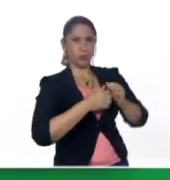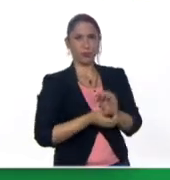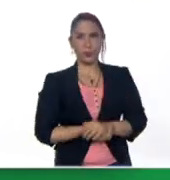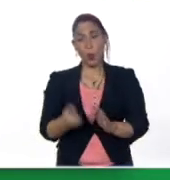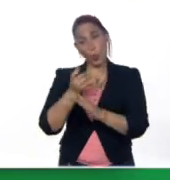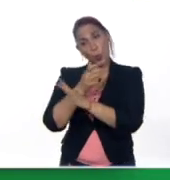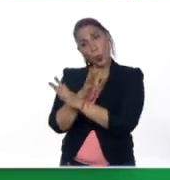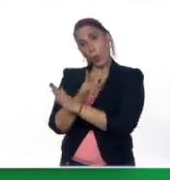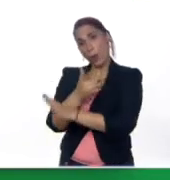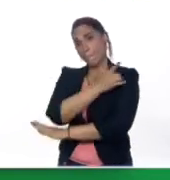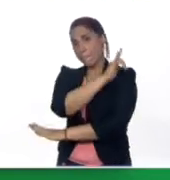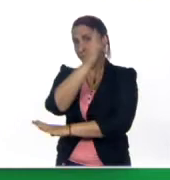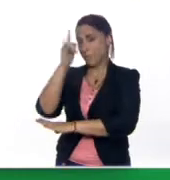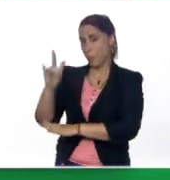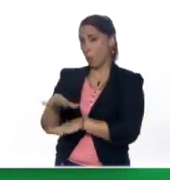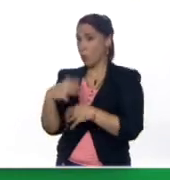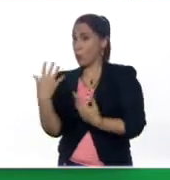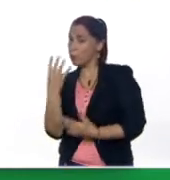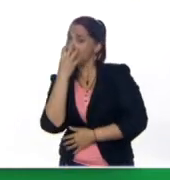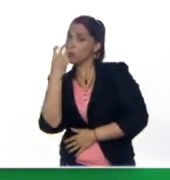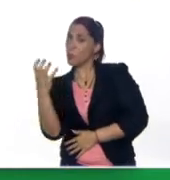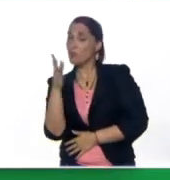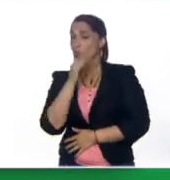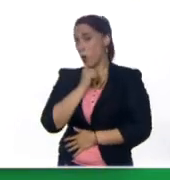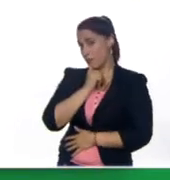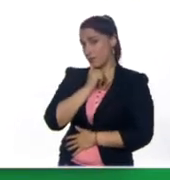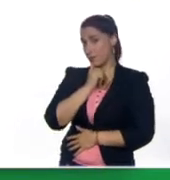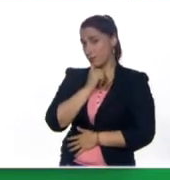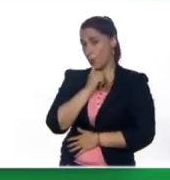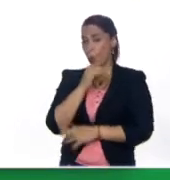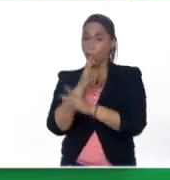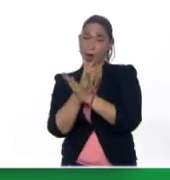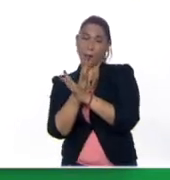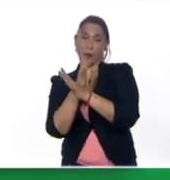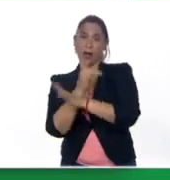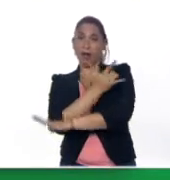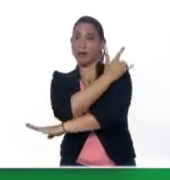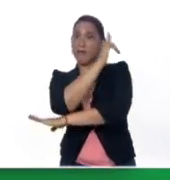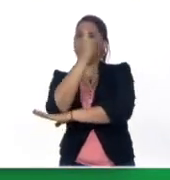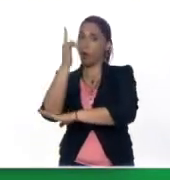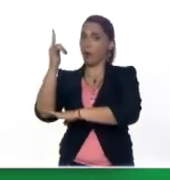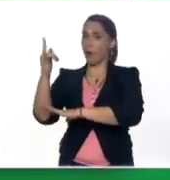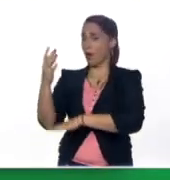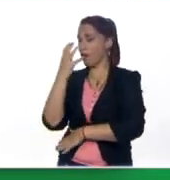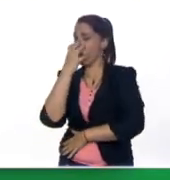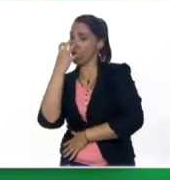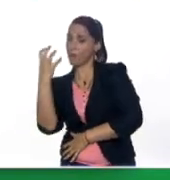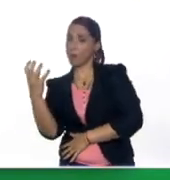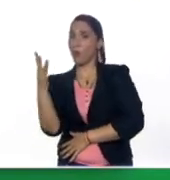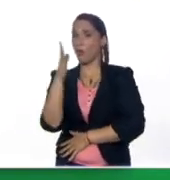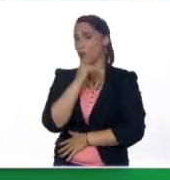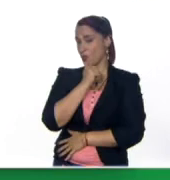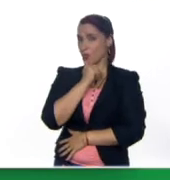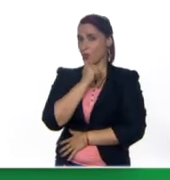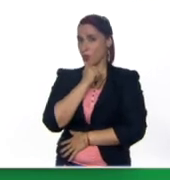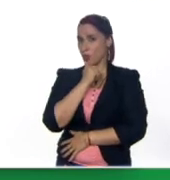¡Juguemos en el boxe mientras el lobo no está! ¡Juguemos en el boxe mientras el lobo no está!